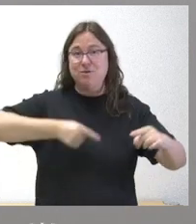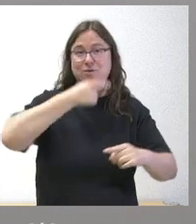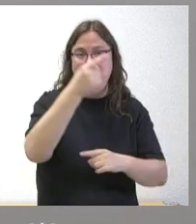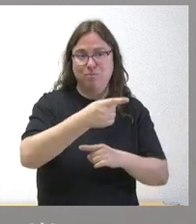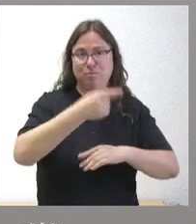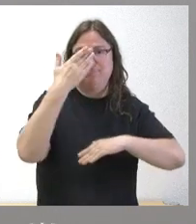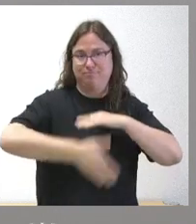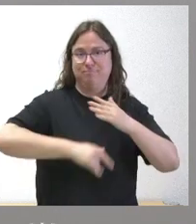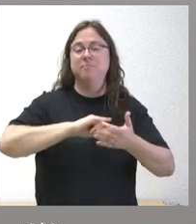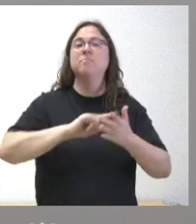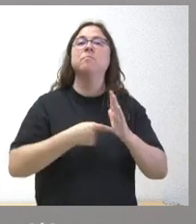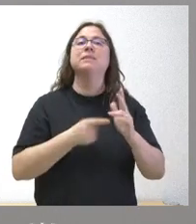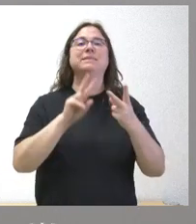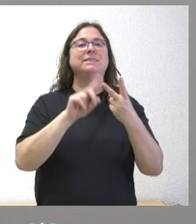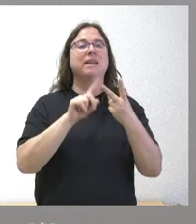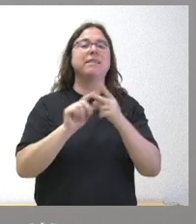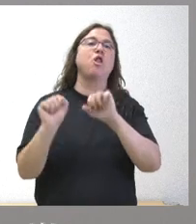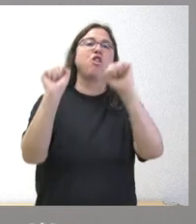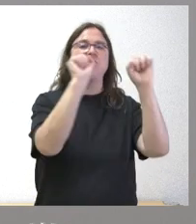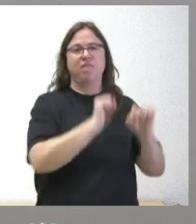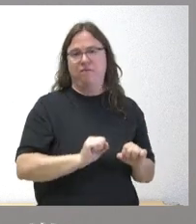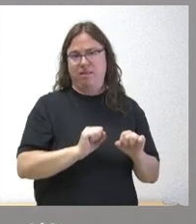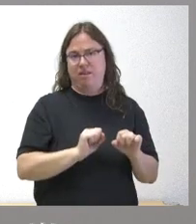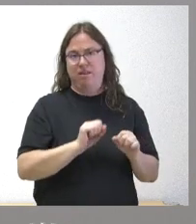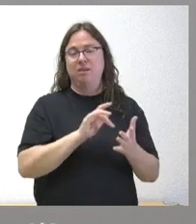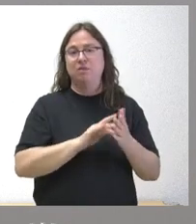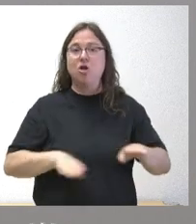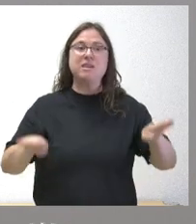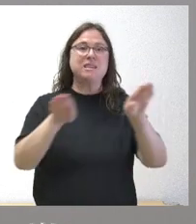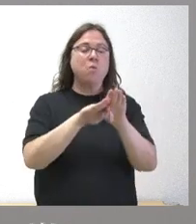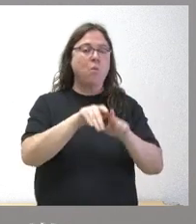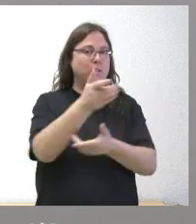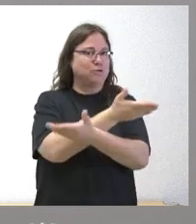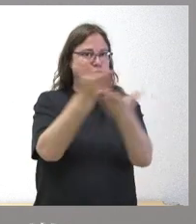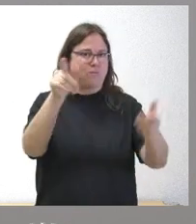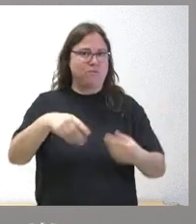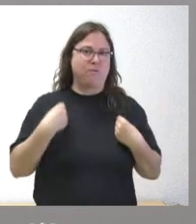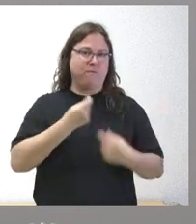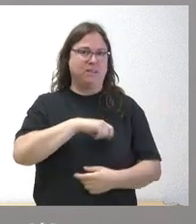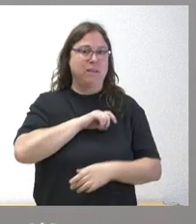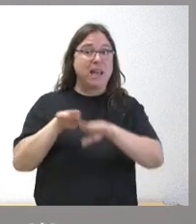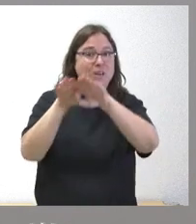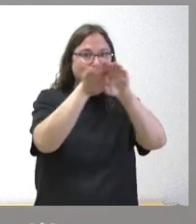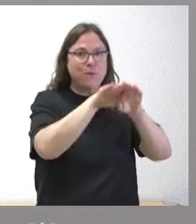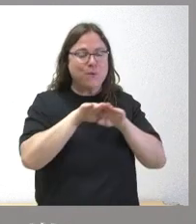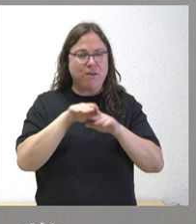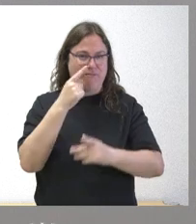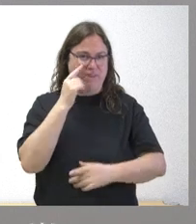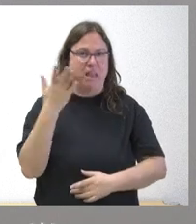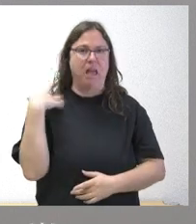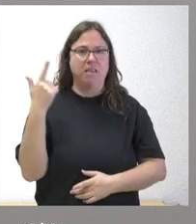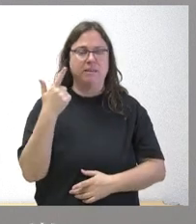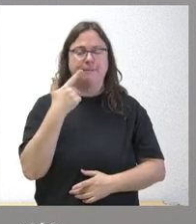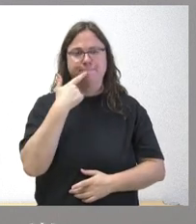y tercero defender lo que defendemos siempre que es la igualdad entre todos los españoles mire ayer y esto me parece especialmente